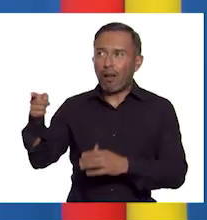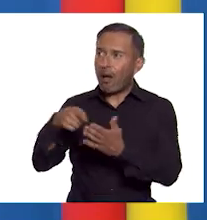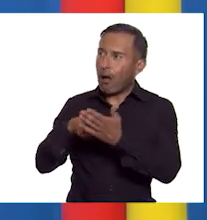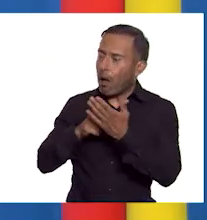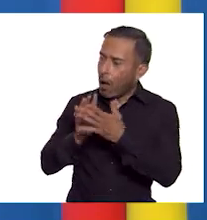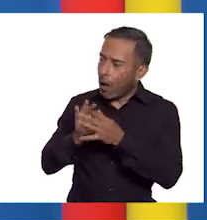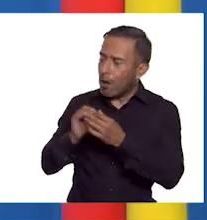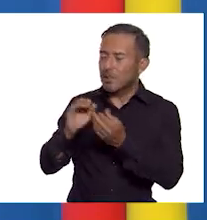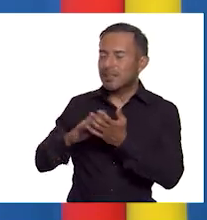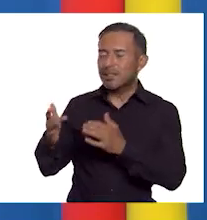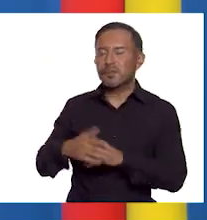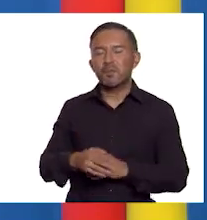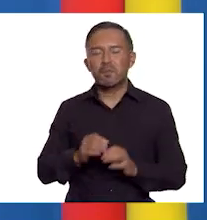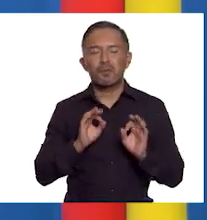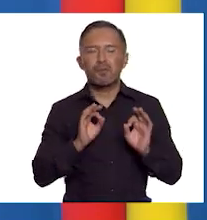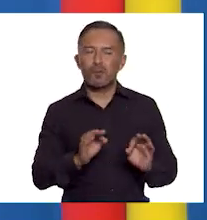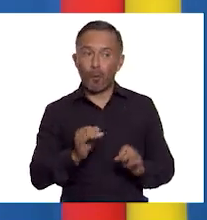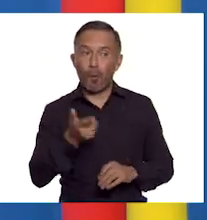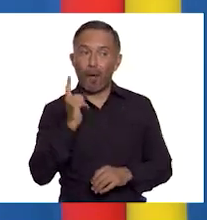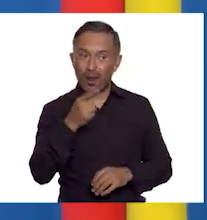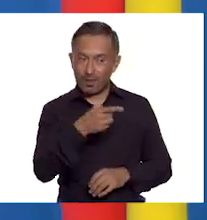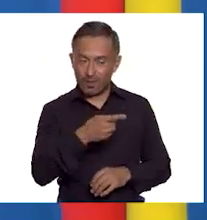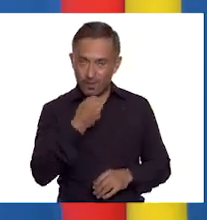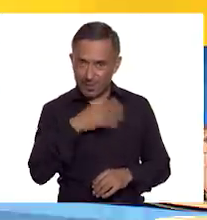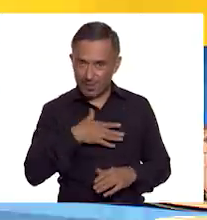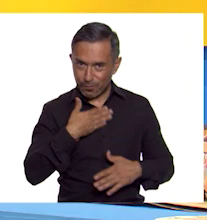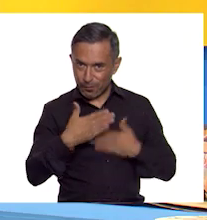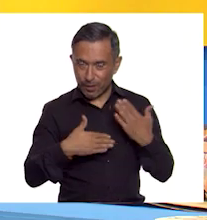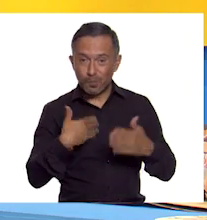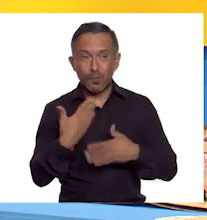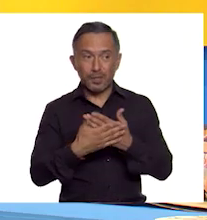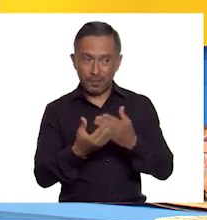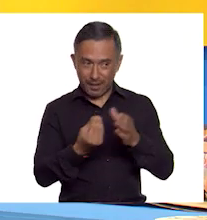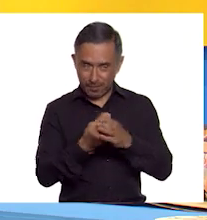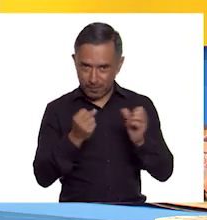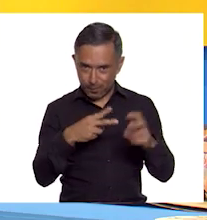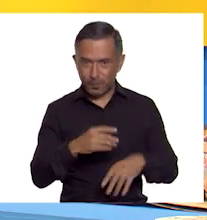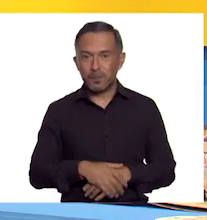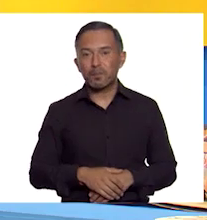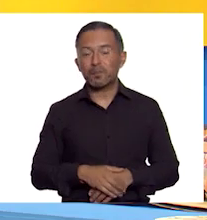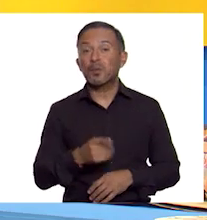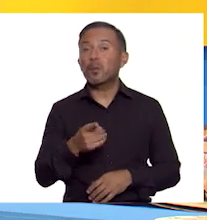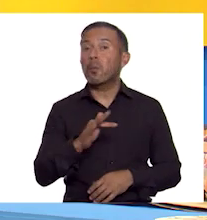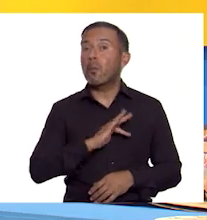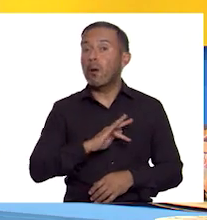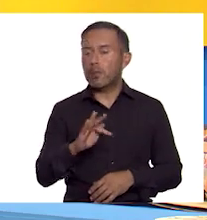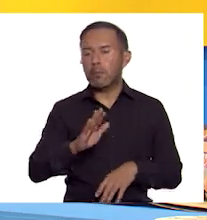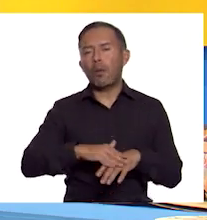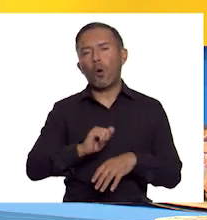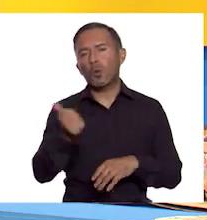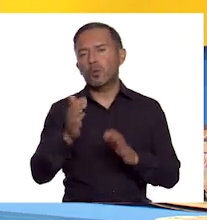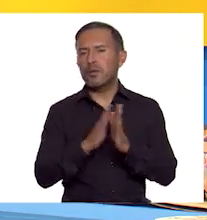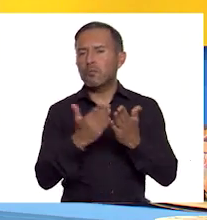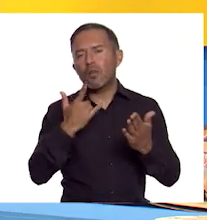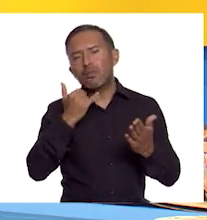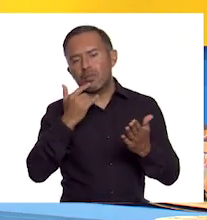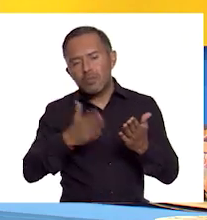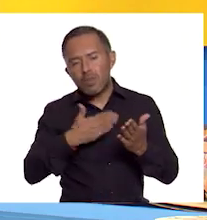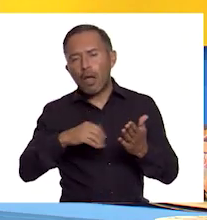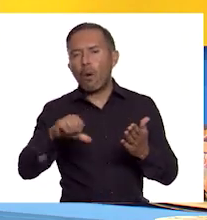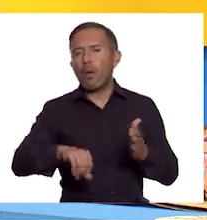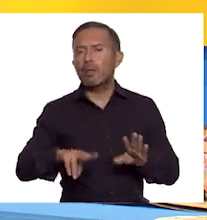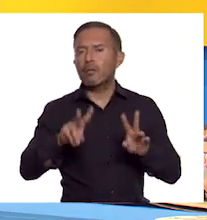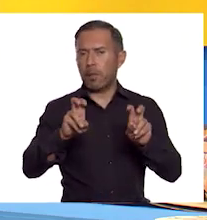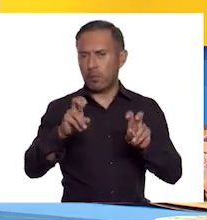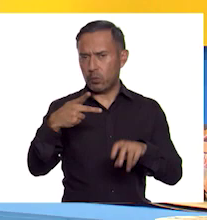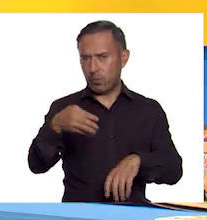espero que lo hayan disfrutado y nos vemos la siguiente clase. Si te es posible, consulta otros libros y comenta el tema de hoy con tu